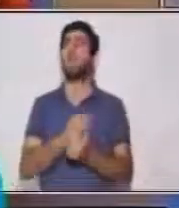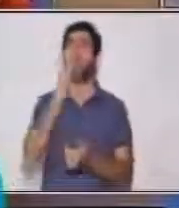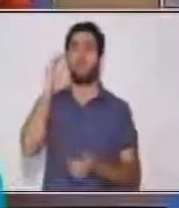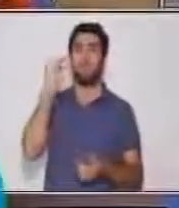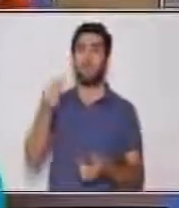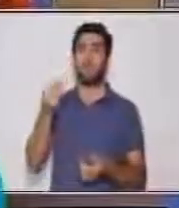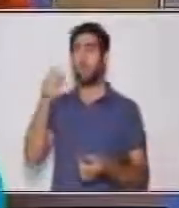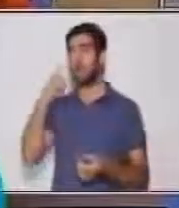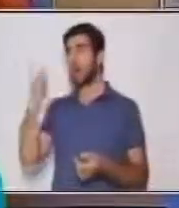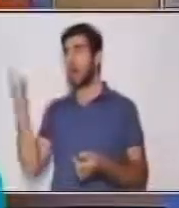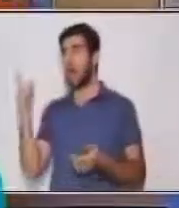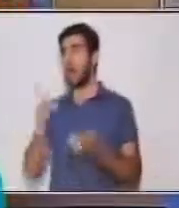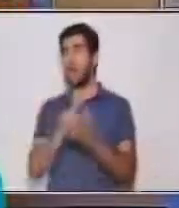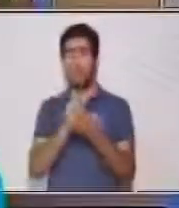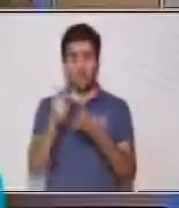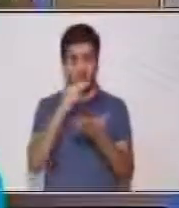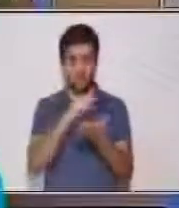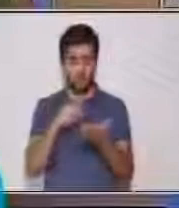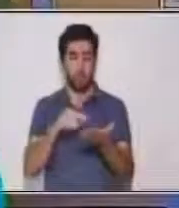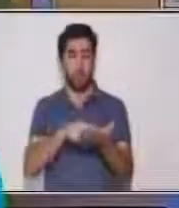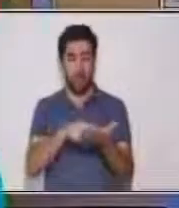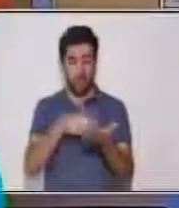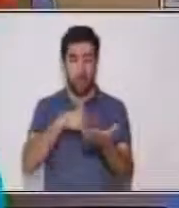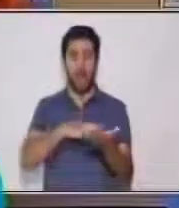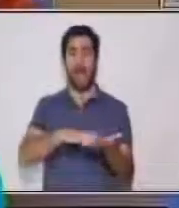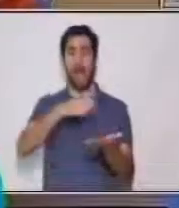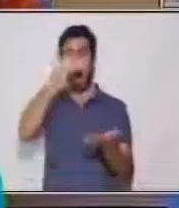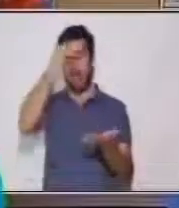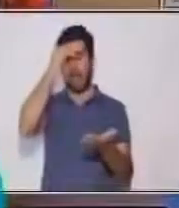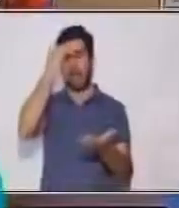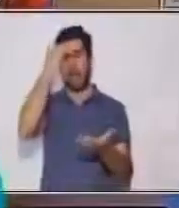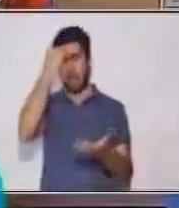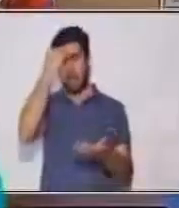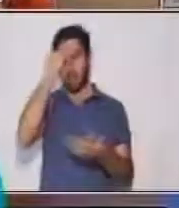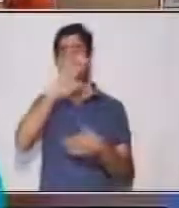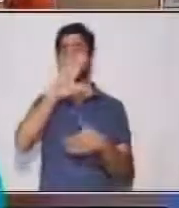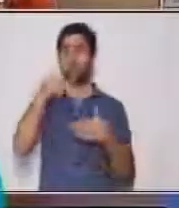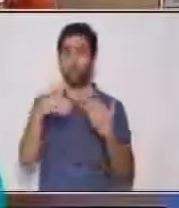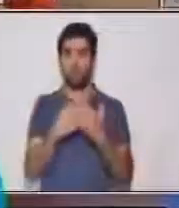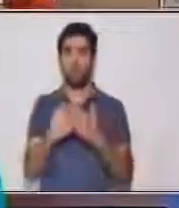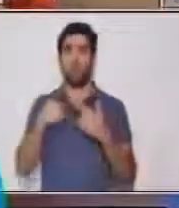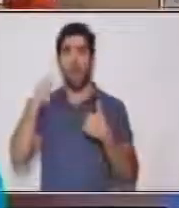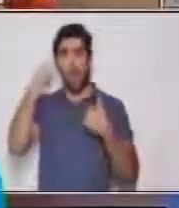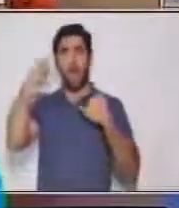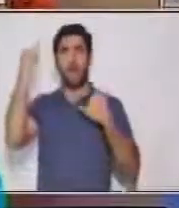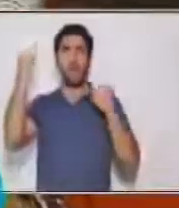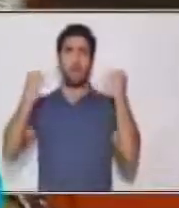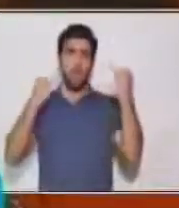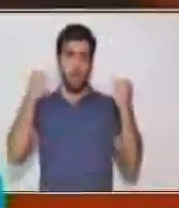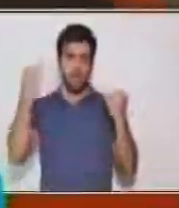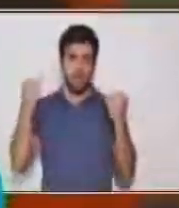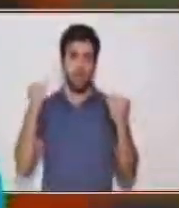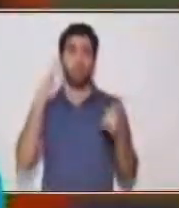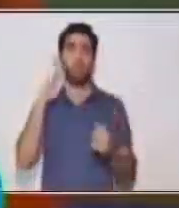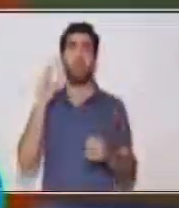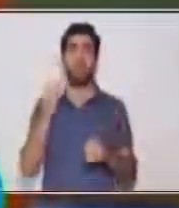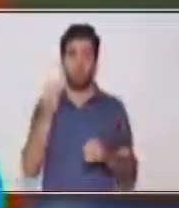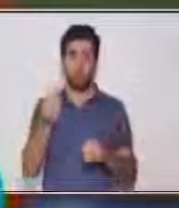informa y me da conocimientos y también me hace volar mi imaginación, porque cuando uno lee,